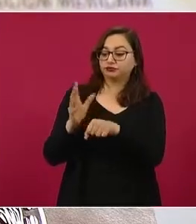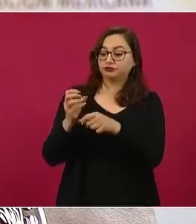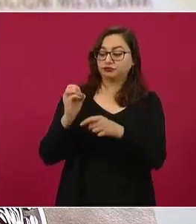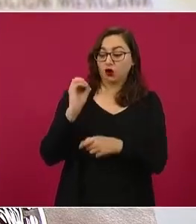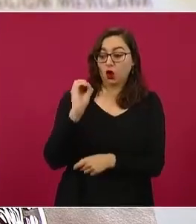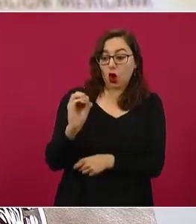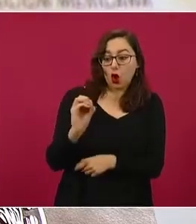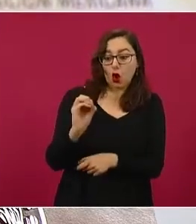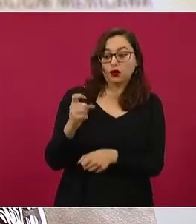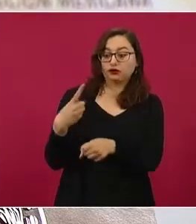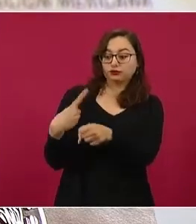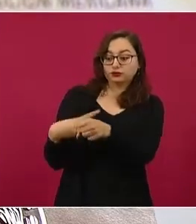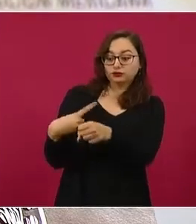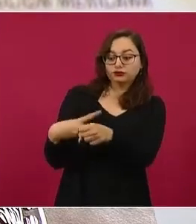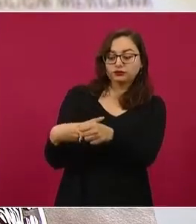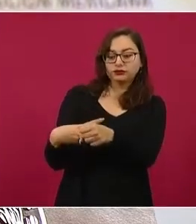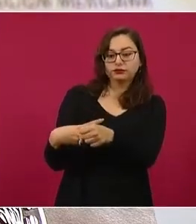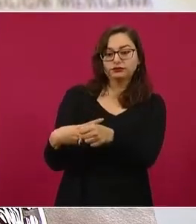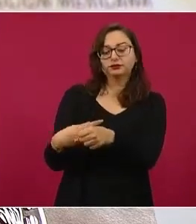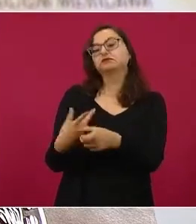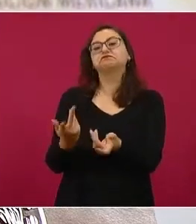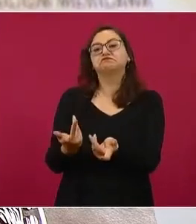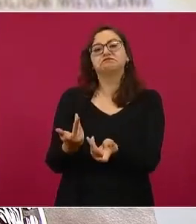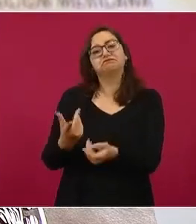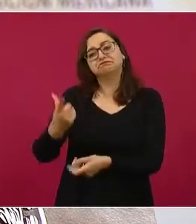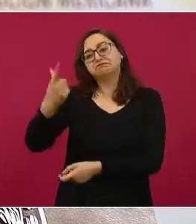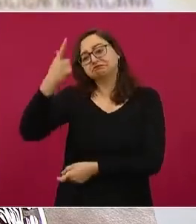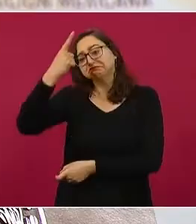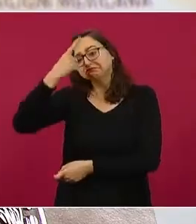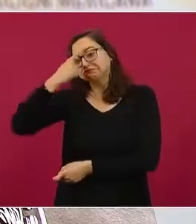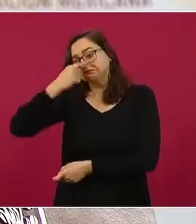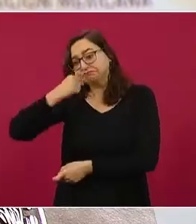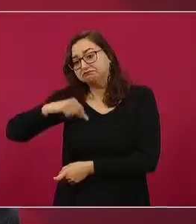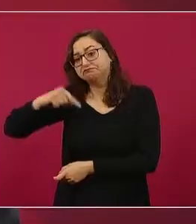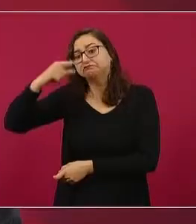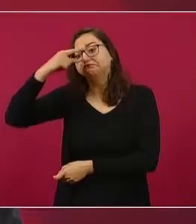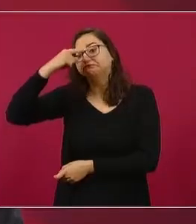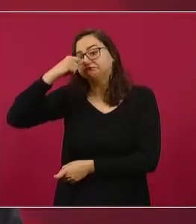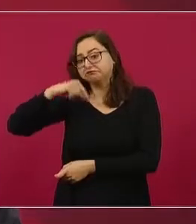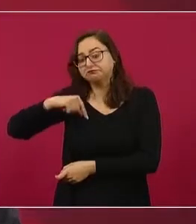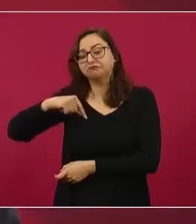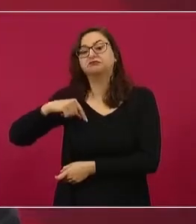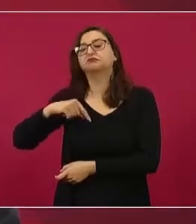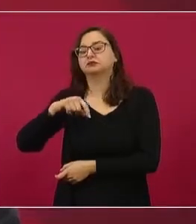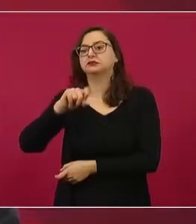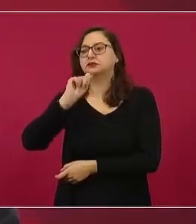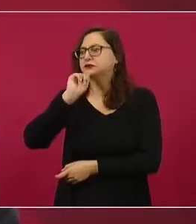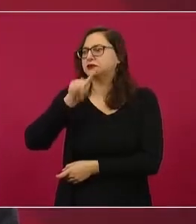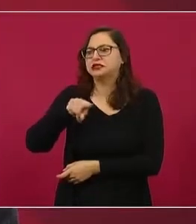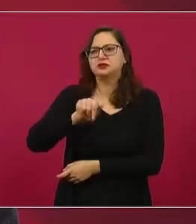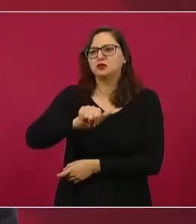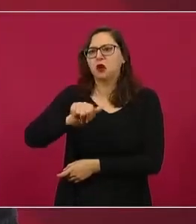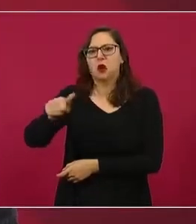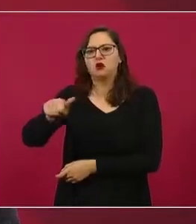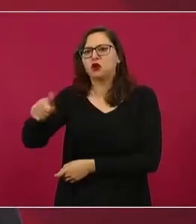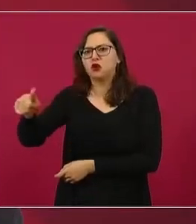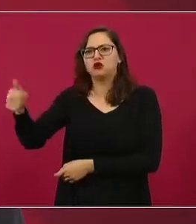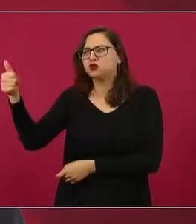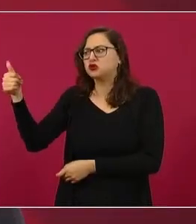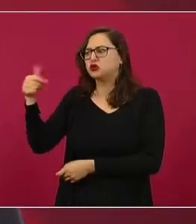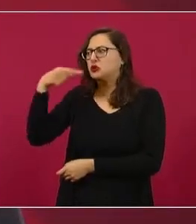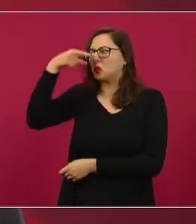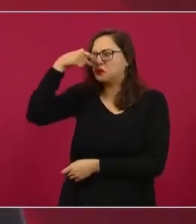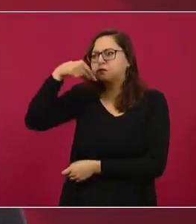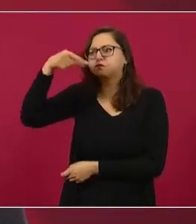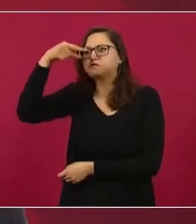es más parecida a el catarro común, es una enfermedad en la que predomina la afección